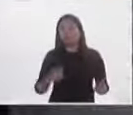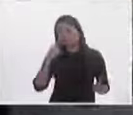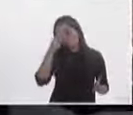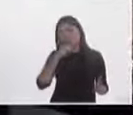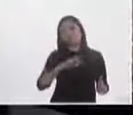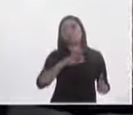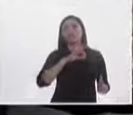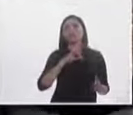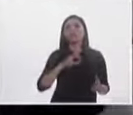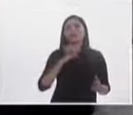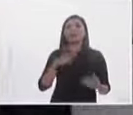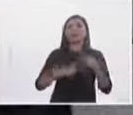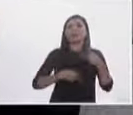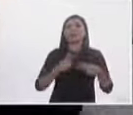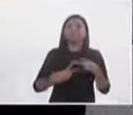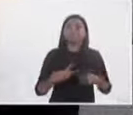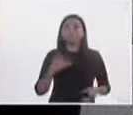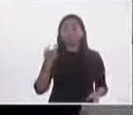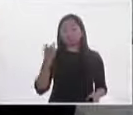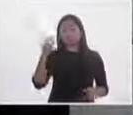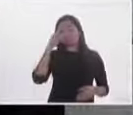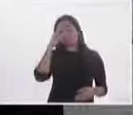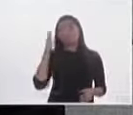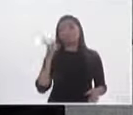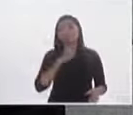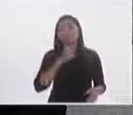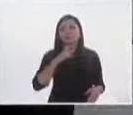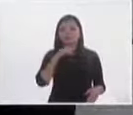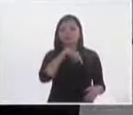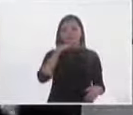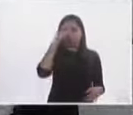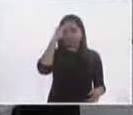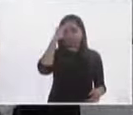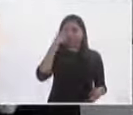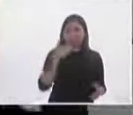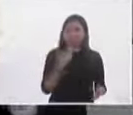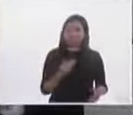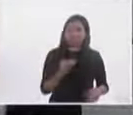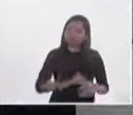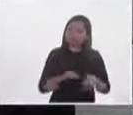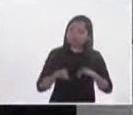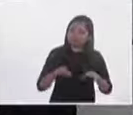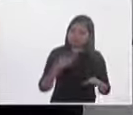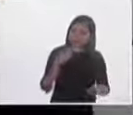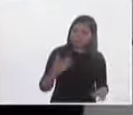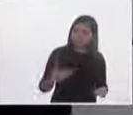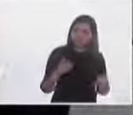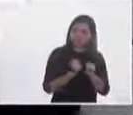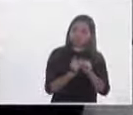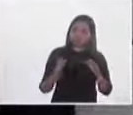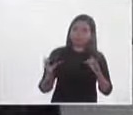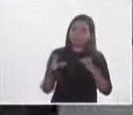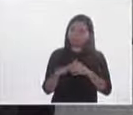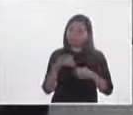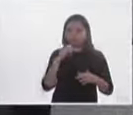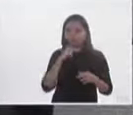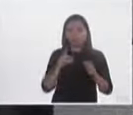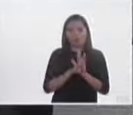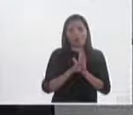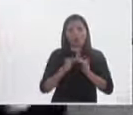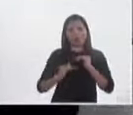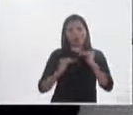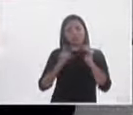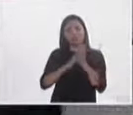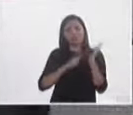con lo que ofertamos a la gente yo espero que se concentre en eso que trabaje en eso que busque consensos y yo creo que podrá construir reformas